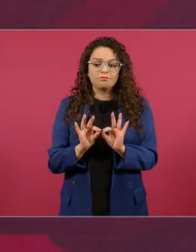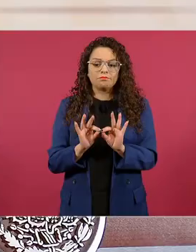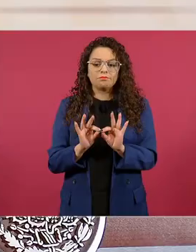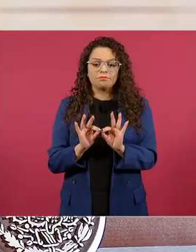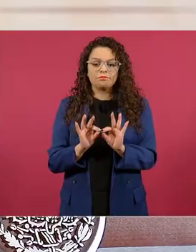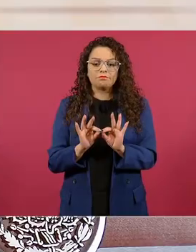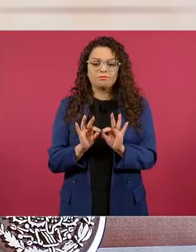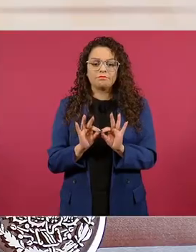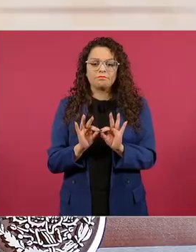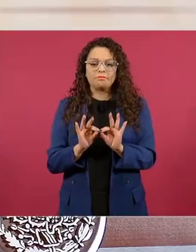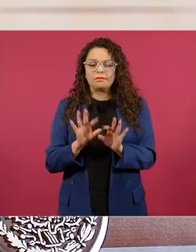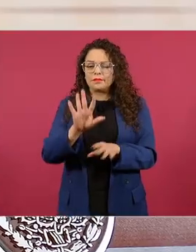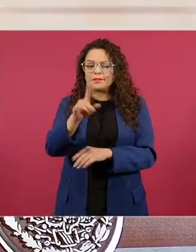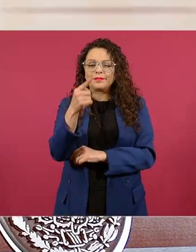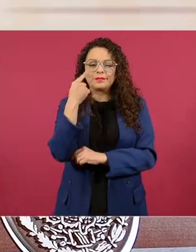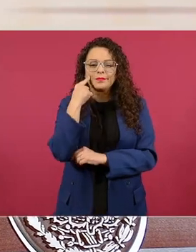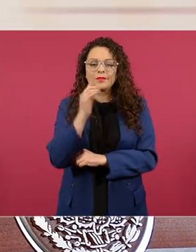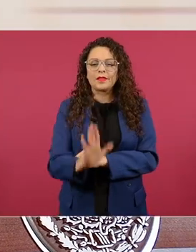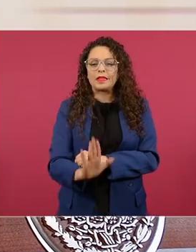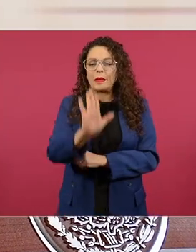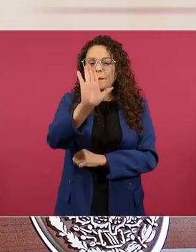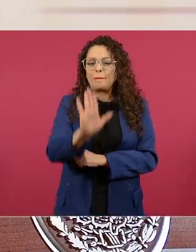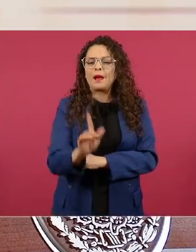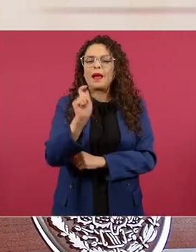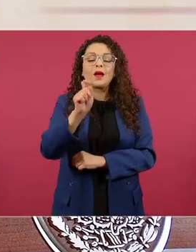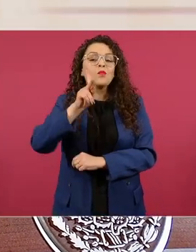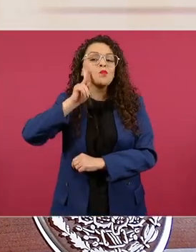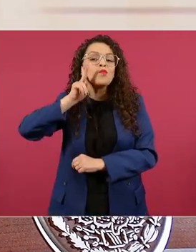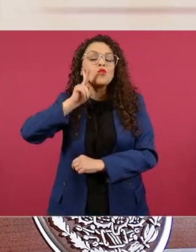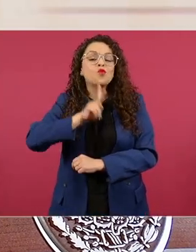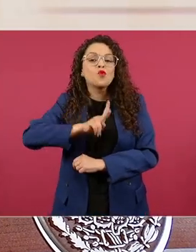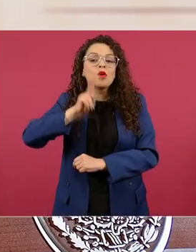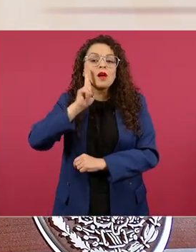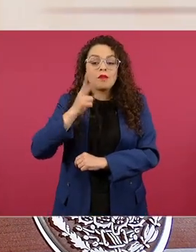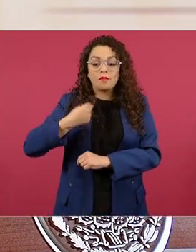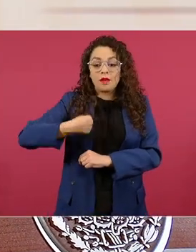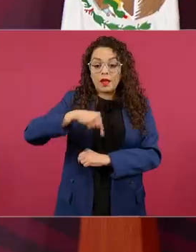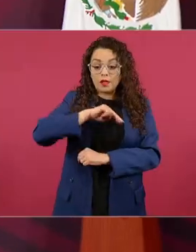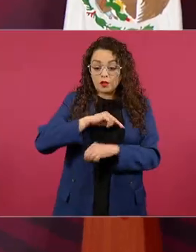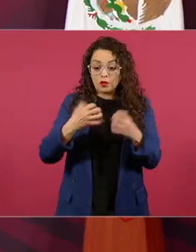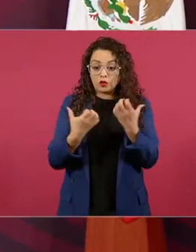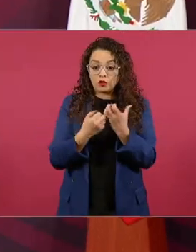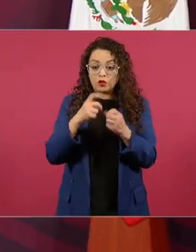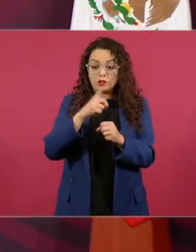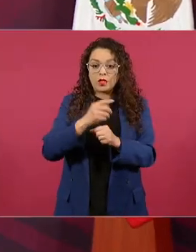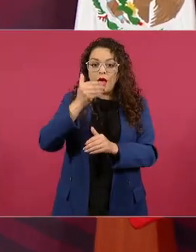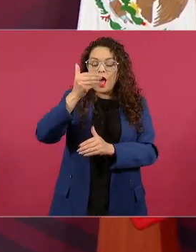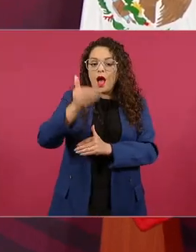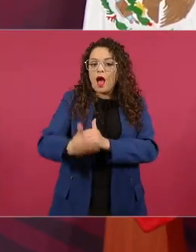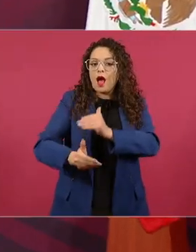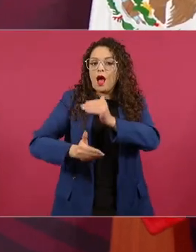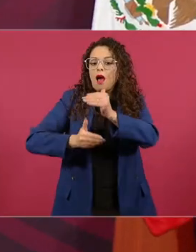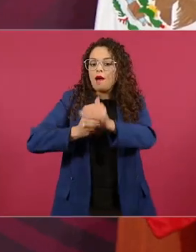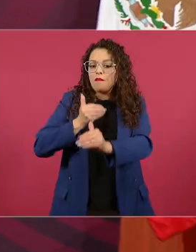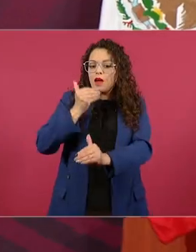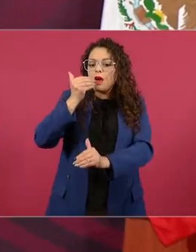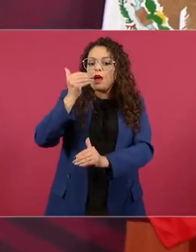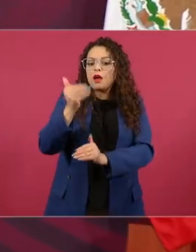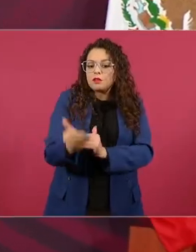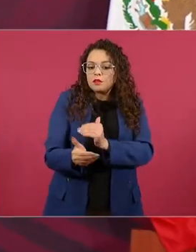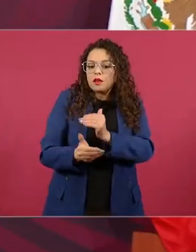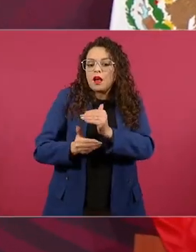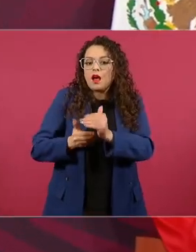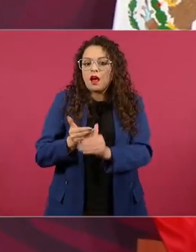pruebas de cuánto hemos avanzado como sociedad y como yo soy